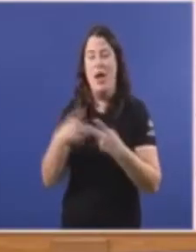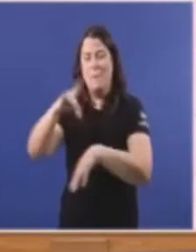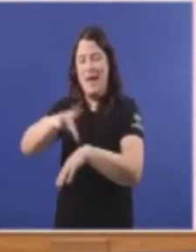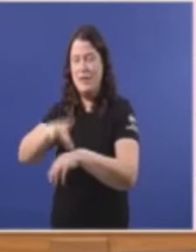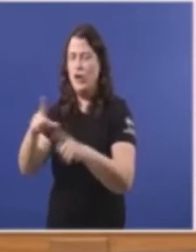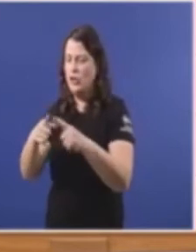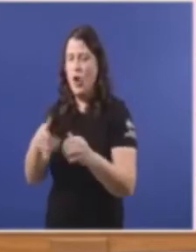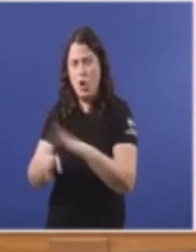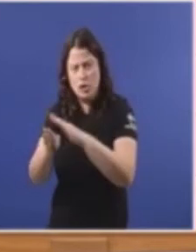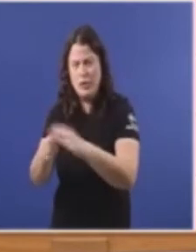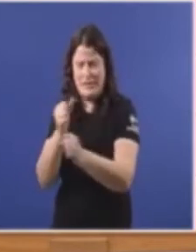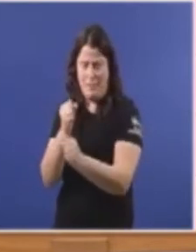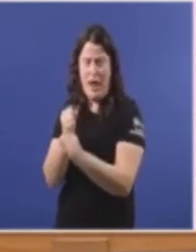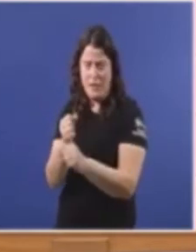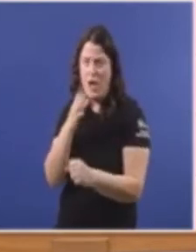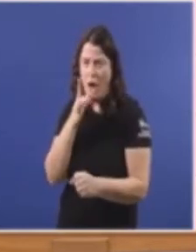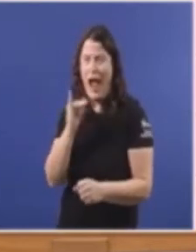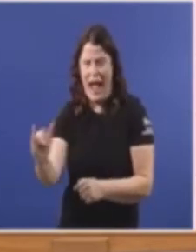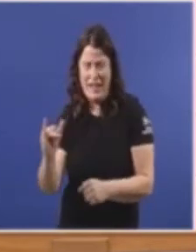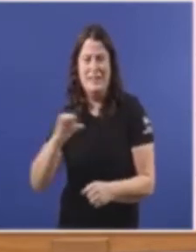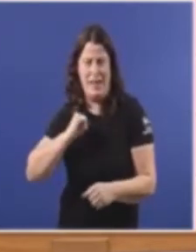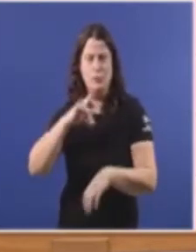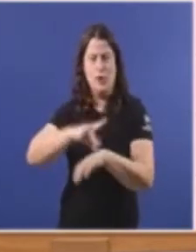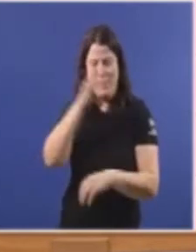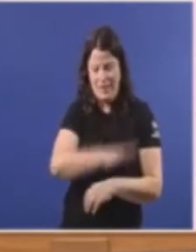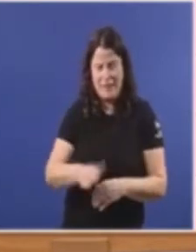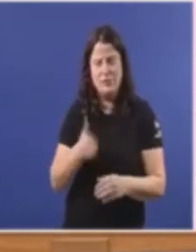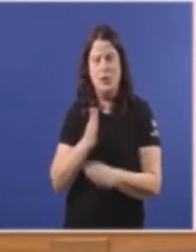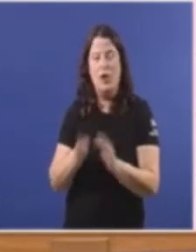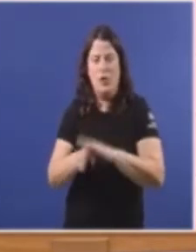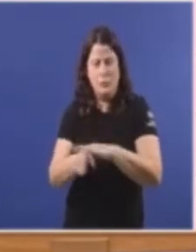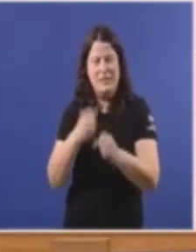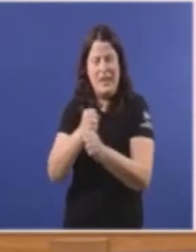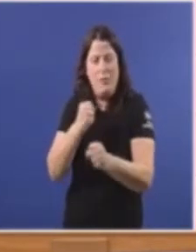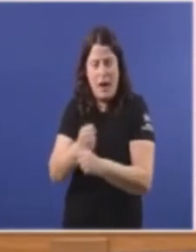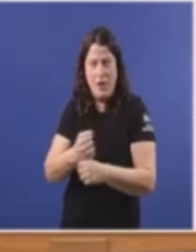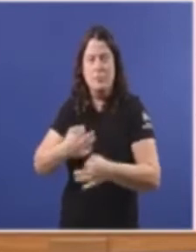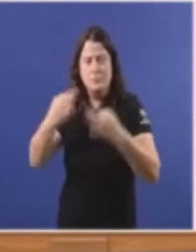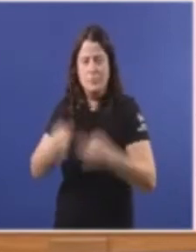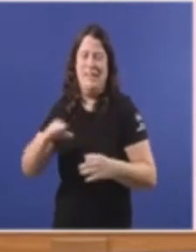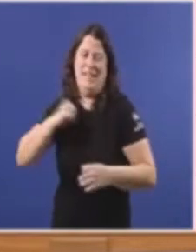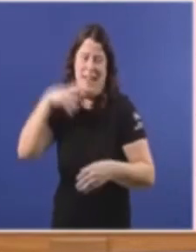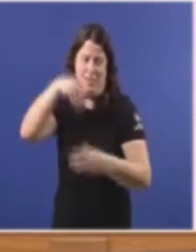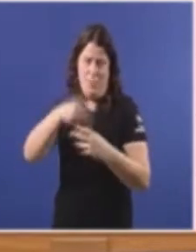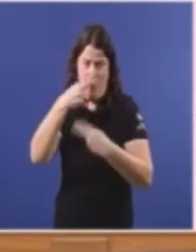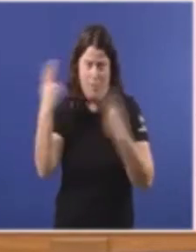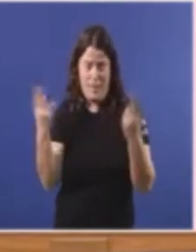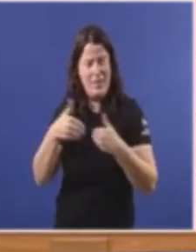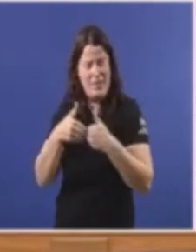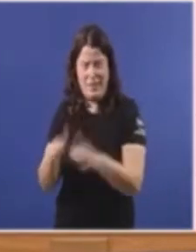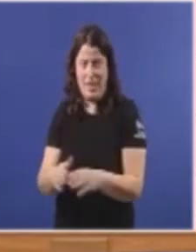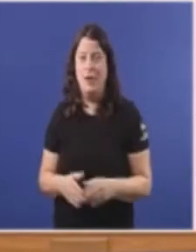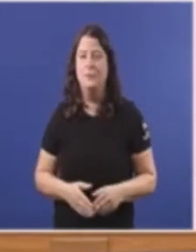siga traballando Que agora temos pediatras E que se siga Traballando con rigor Na sanidade pública Mire Que